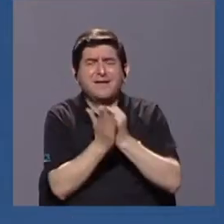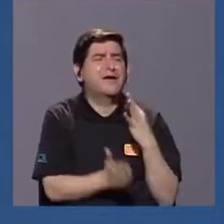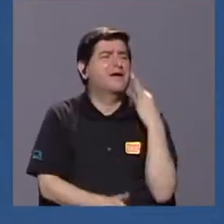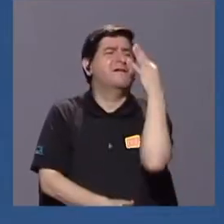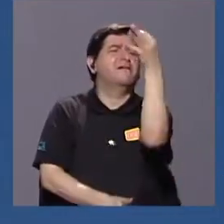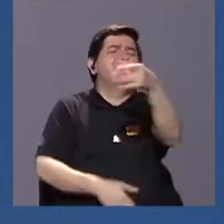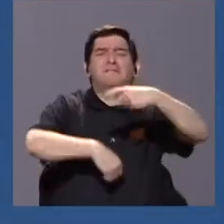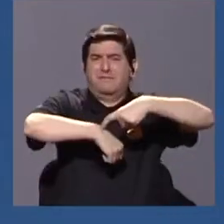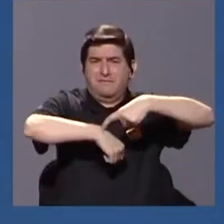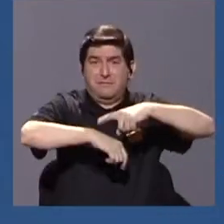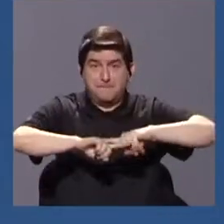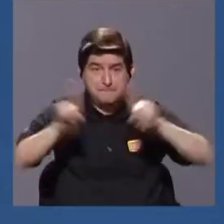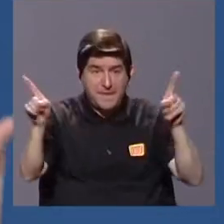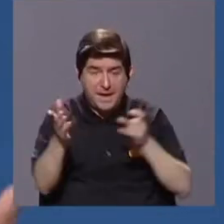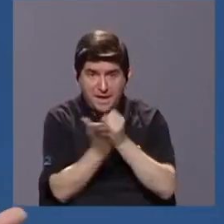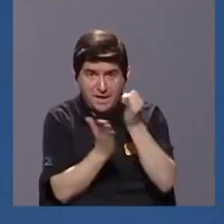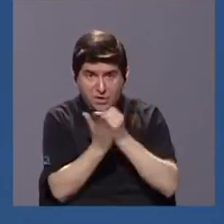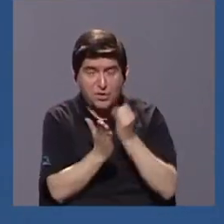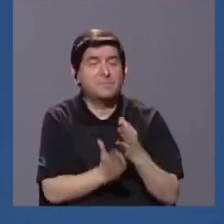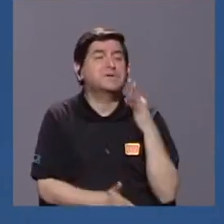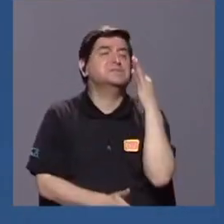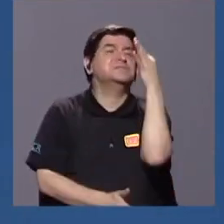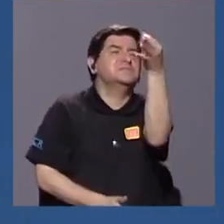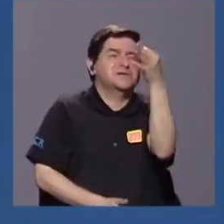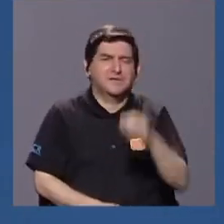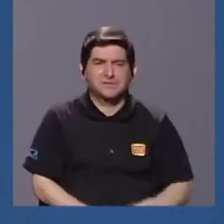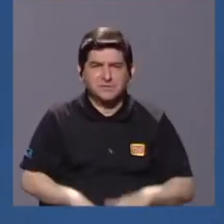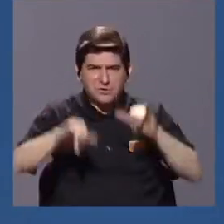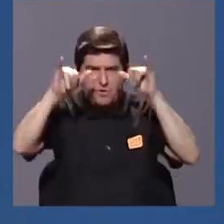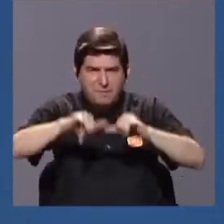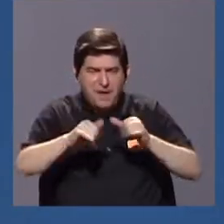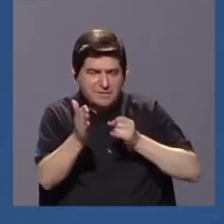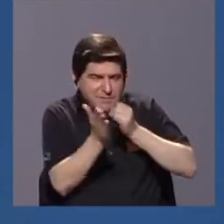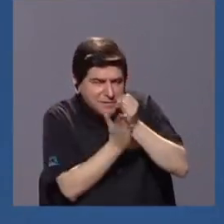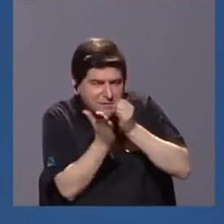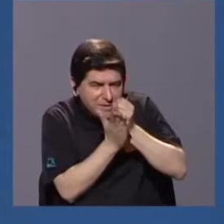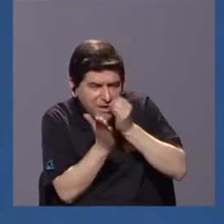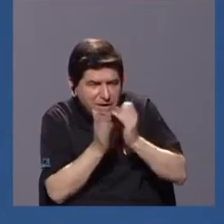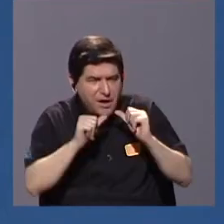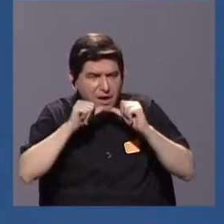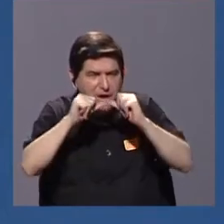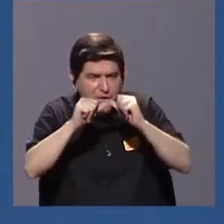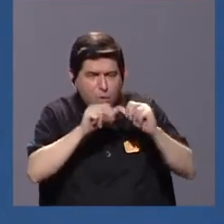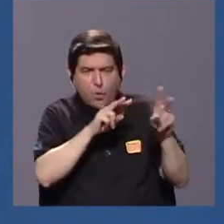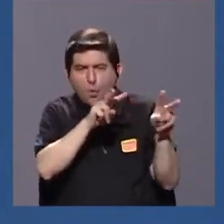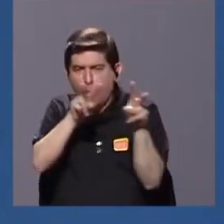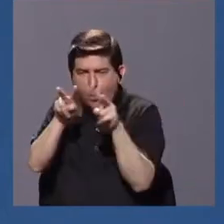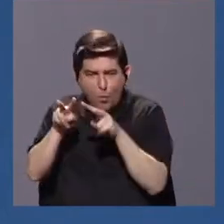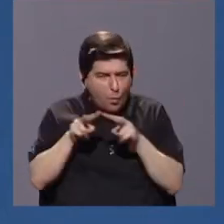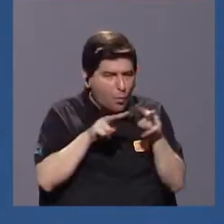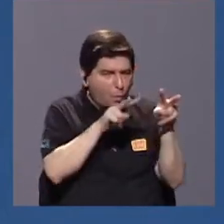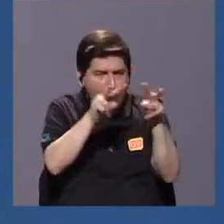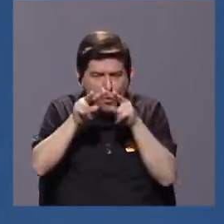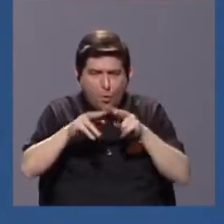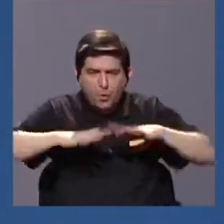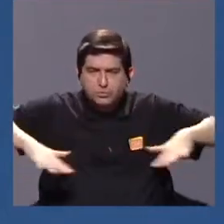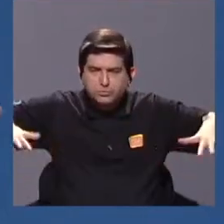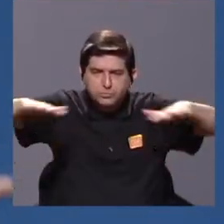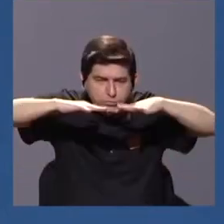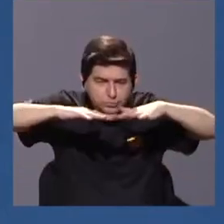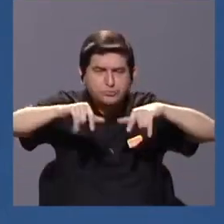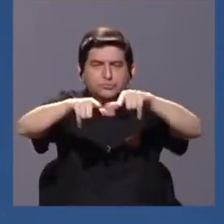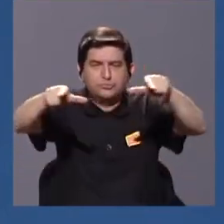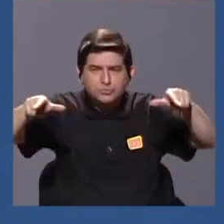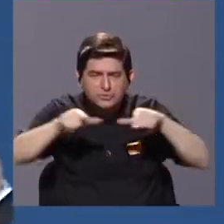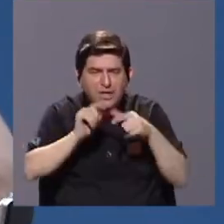plazo. Sin embargo, investigaciones a largo plazo, en donde mantenemos una investigación constante, un monitoreo constante de paisajes, de